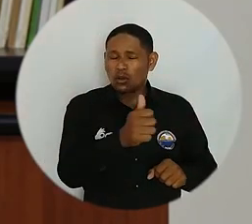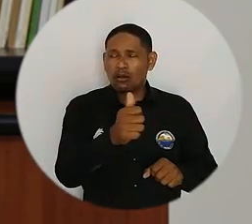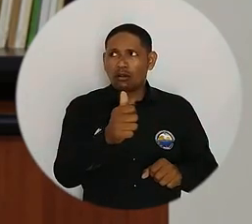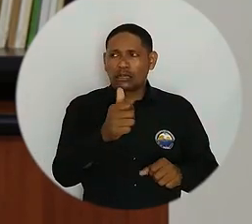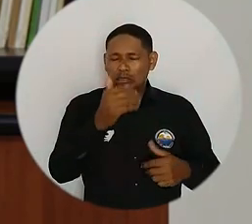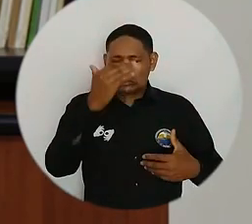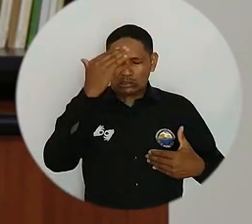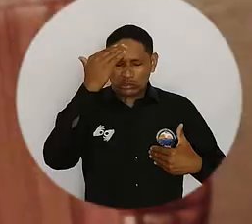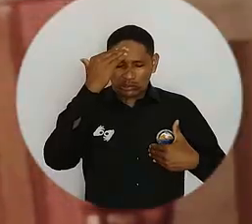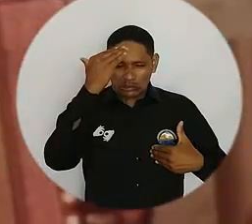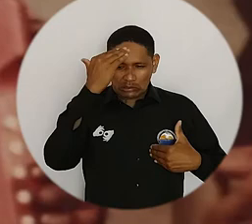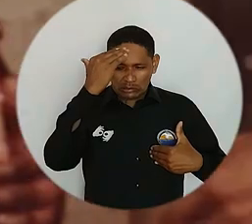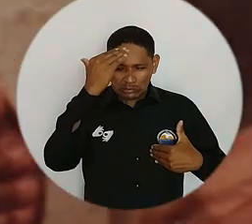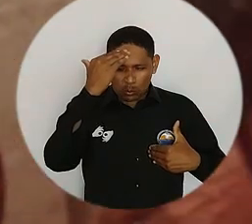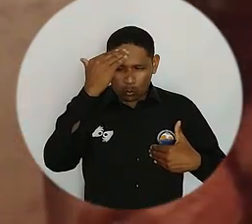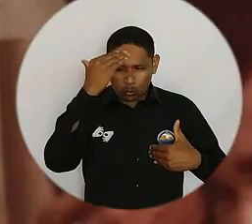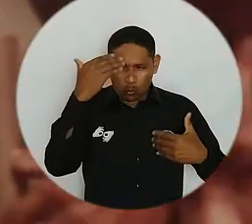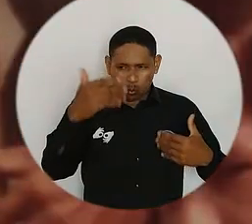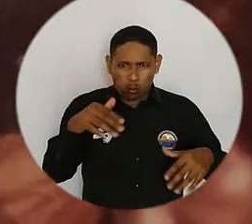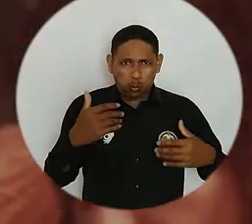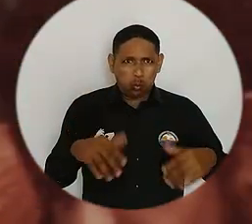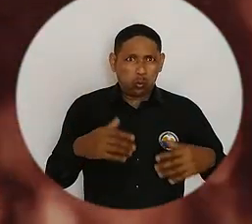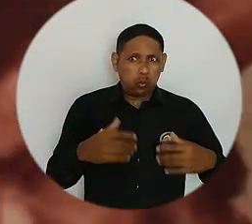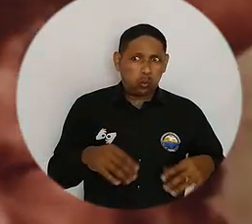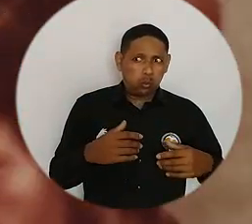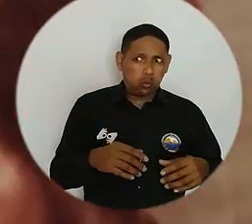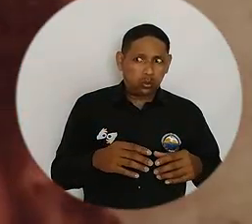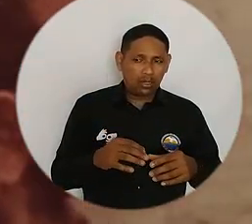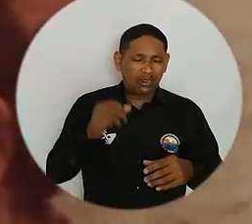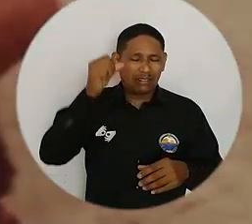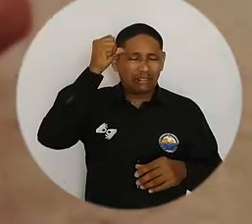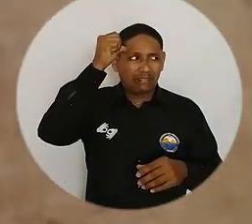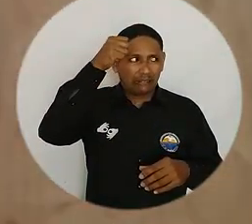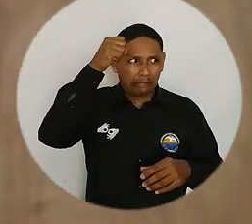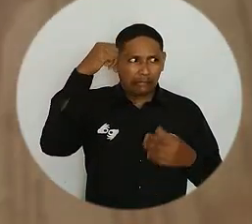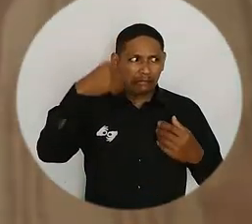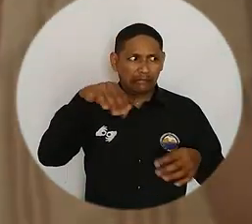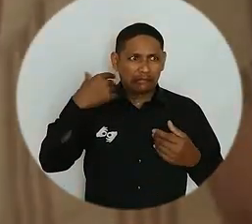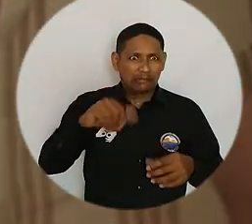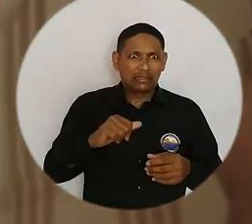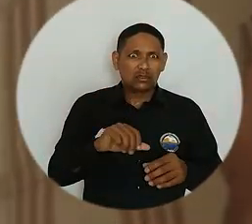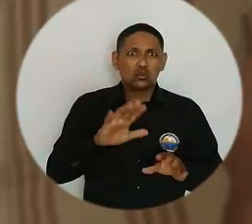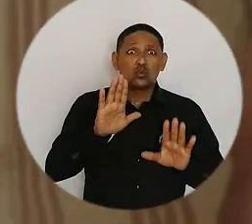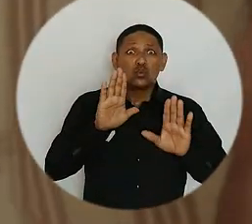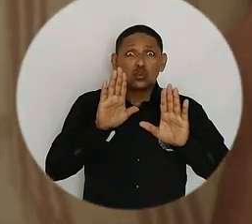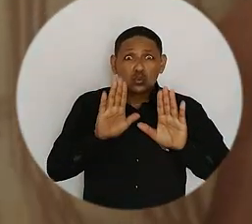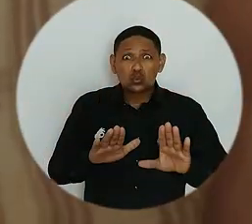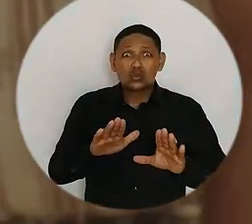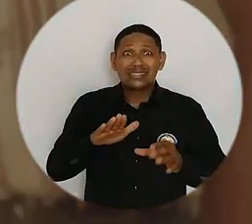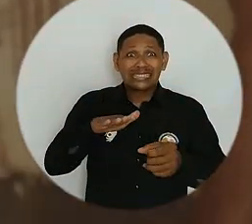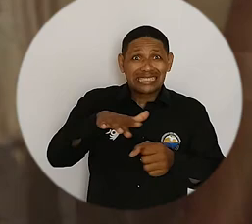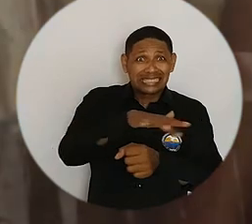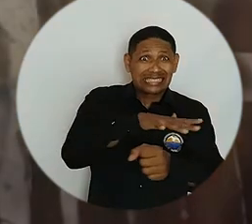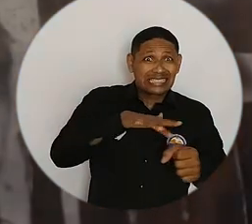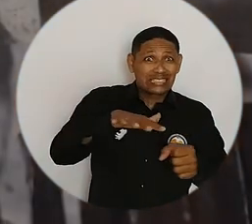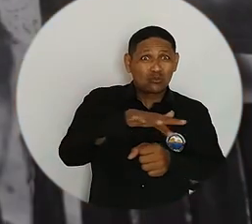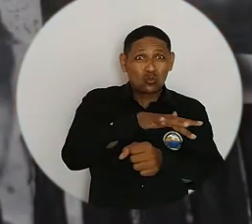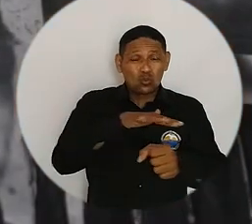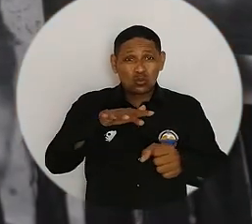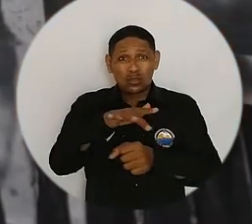poquito de conciencia y tener un poquito de memoria sobre el